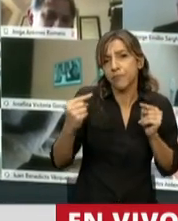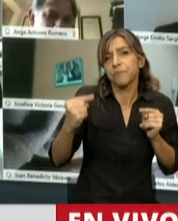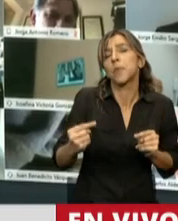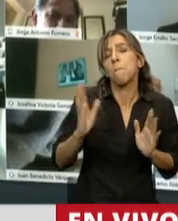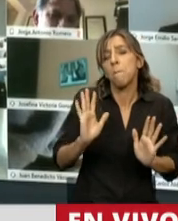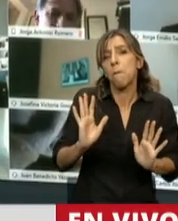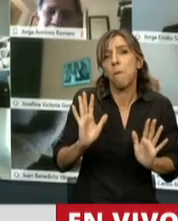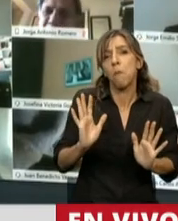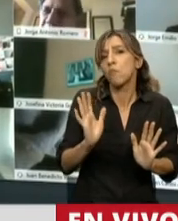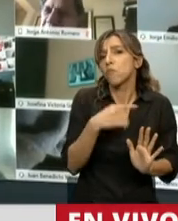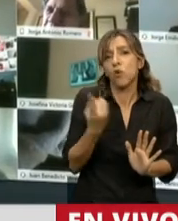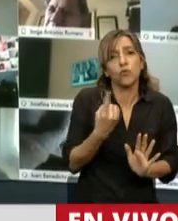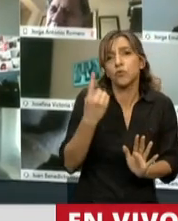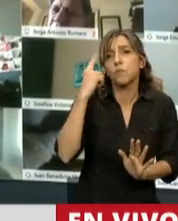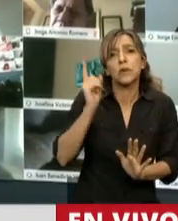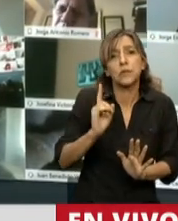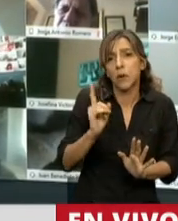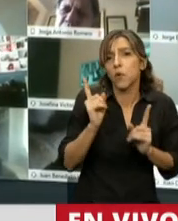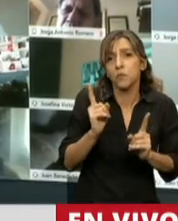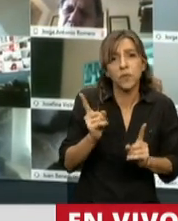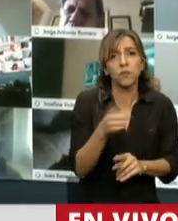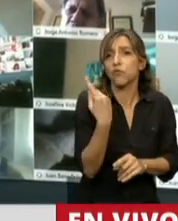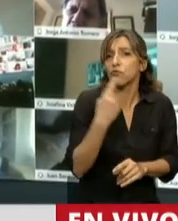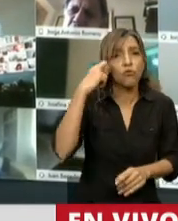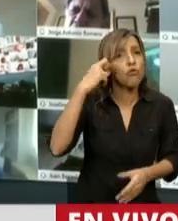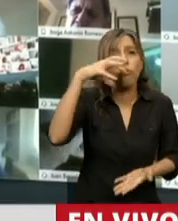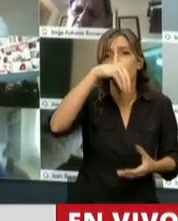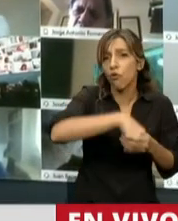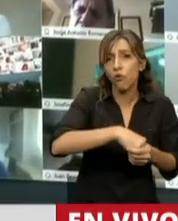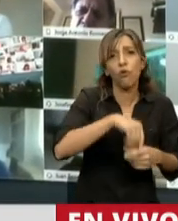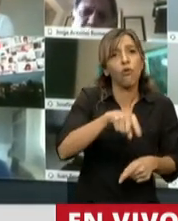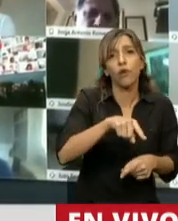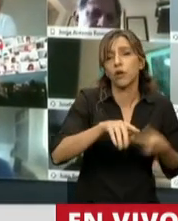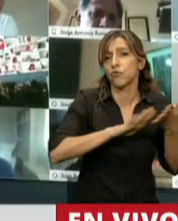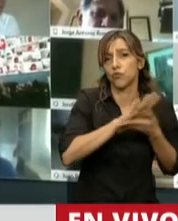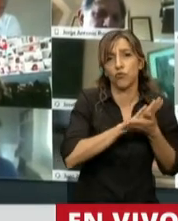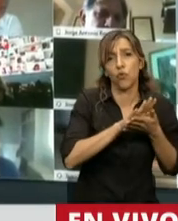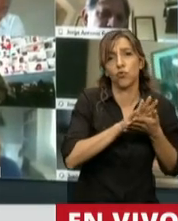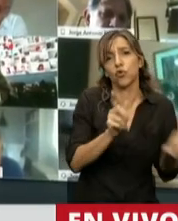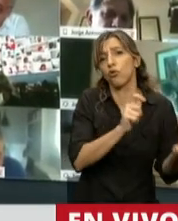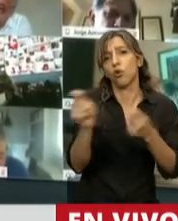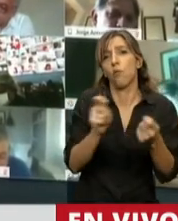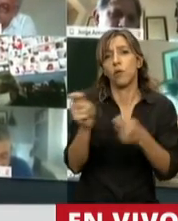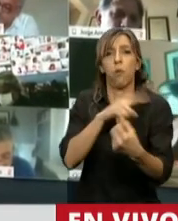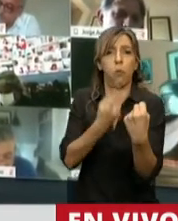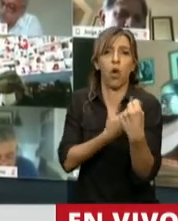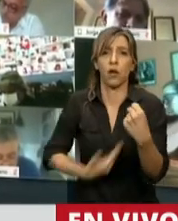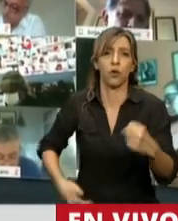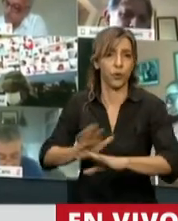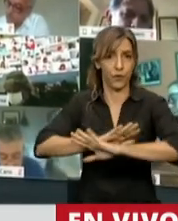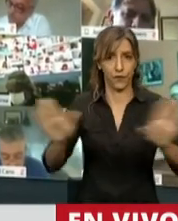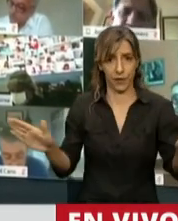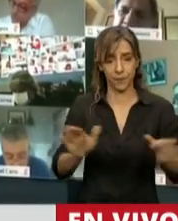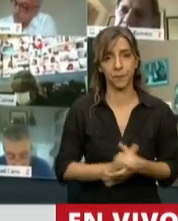Las facultades que por la Constitución tenemos en el Congreso de la Nación no se las podemos seguir delegando al Poder Ejecutivo. Muchas gracias.